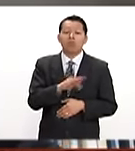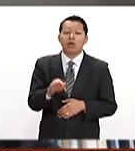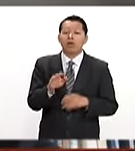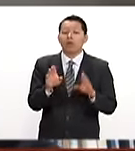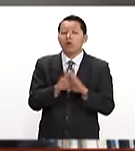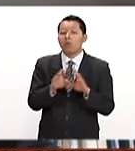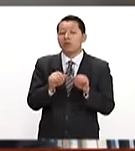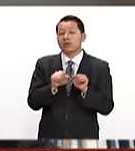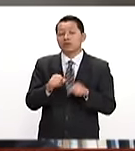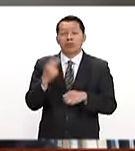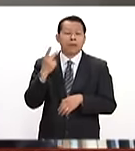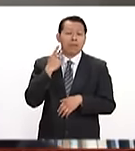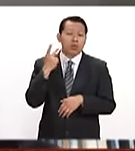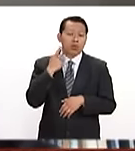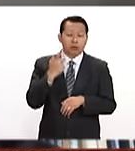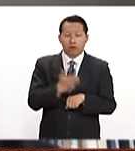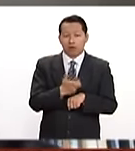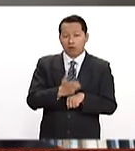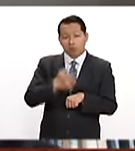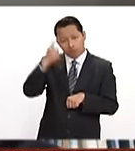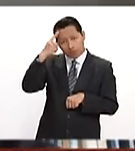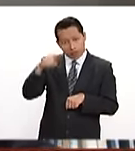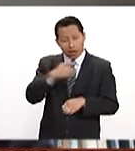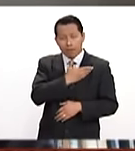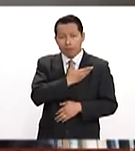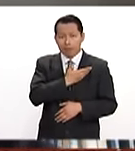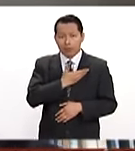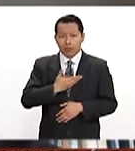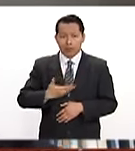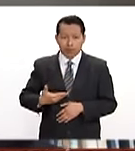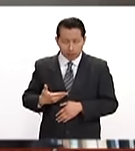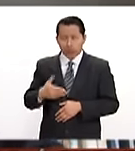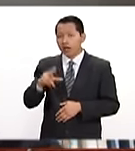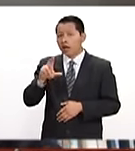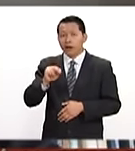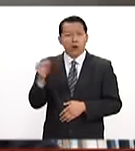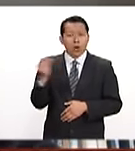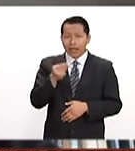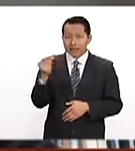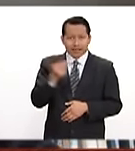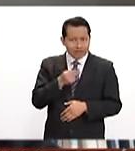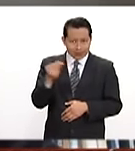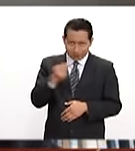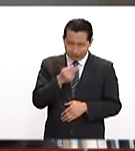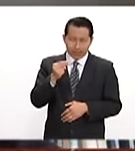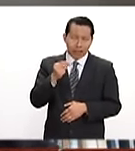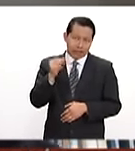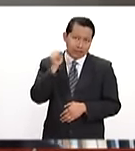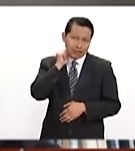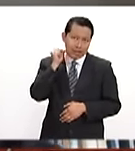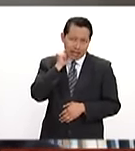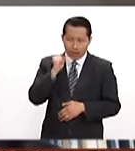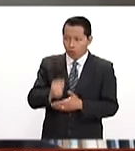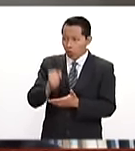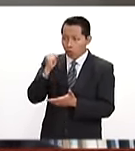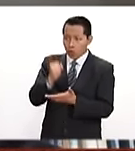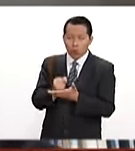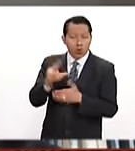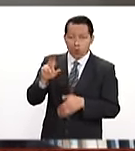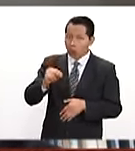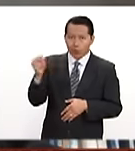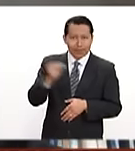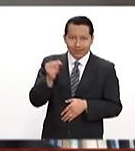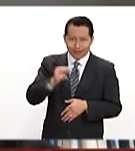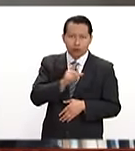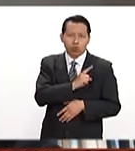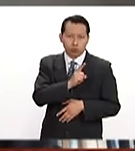sistema político estadounidense para que un presidente sin tener que recurrir a la aprobación del Congreso, pues esta acción